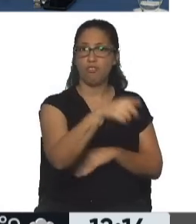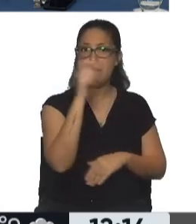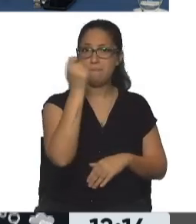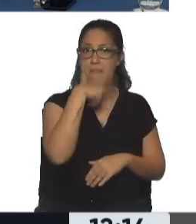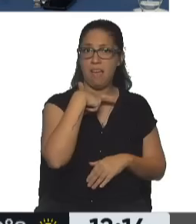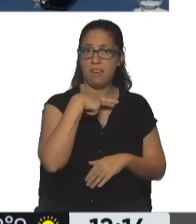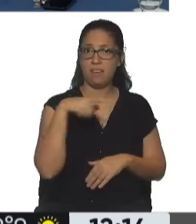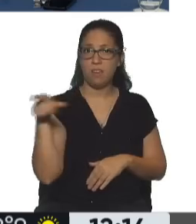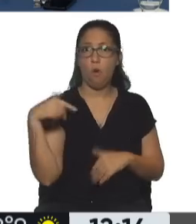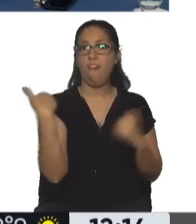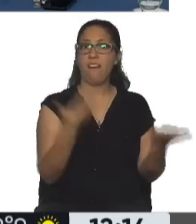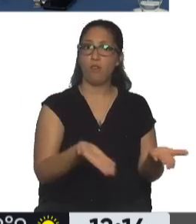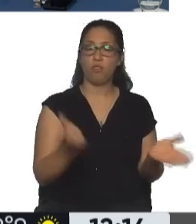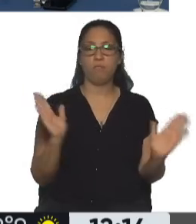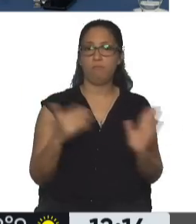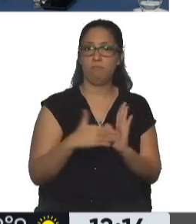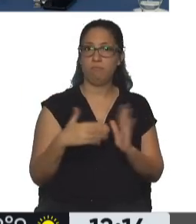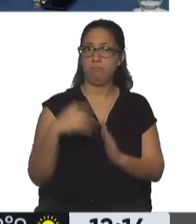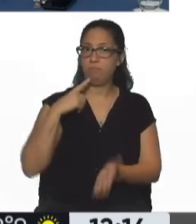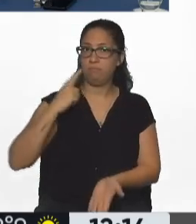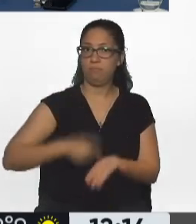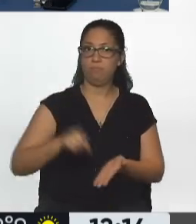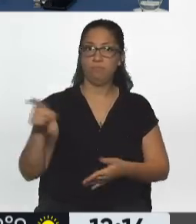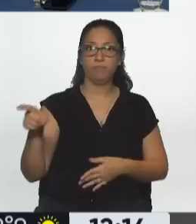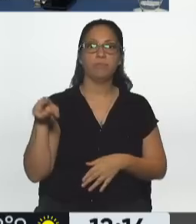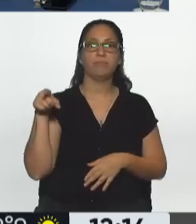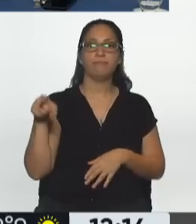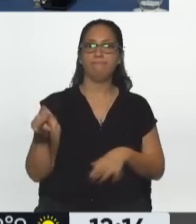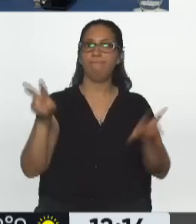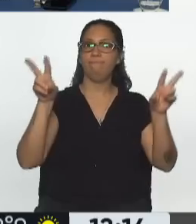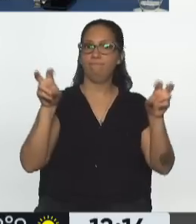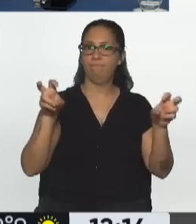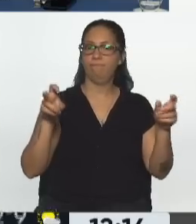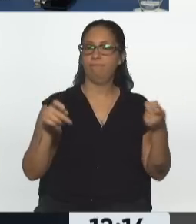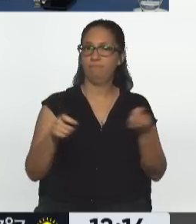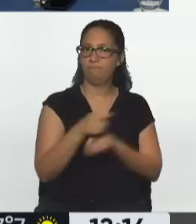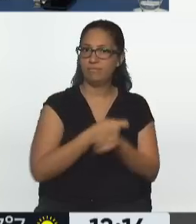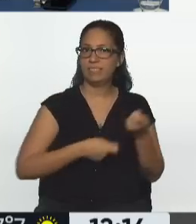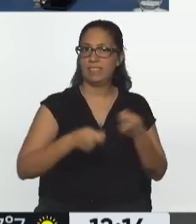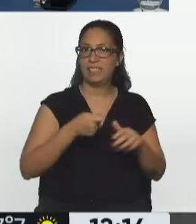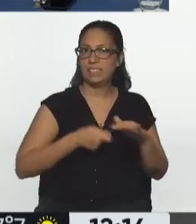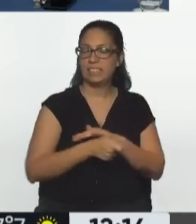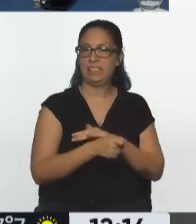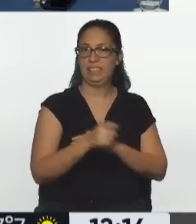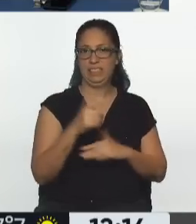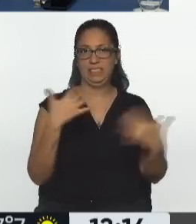o a favor de Mauricio Macri. Con lo cual ahí ya estaríamos hablando de un tráfico de influencias calificado.